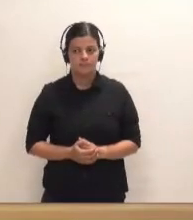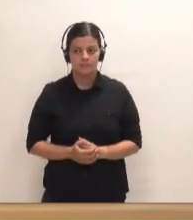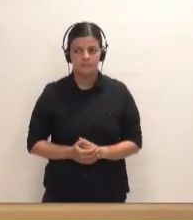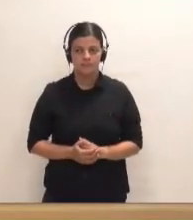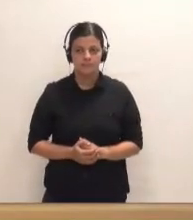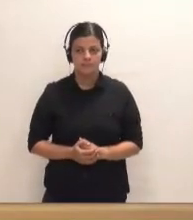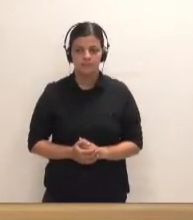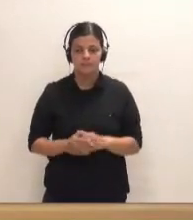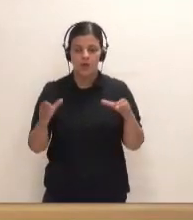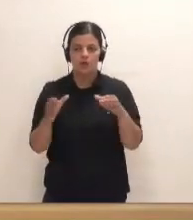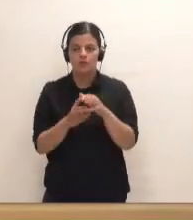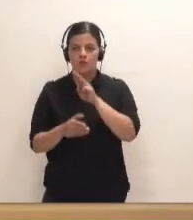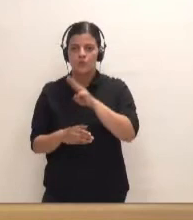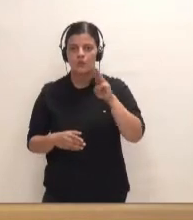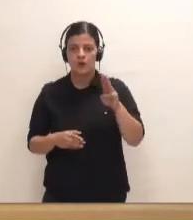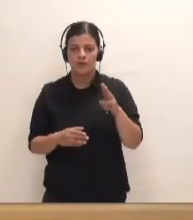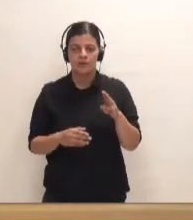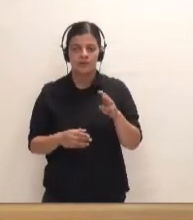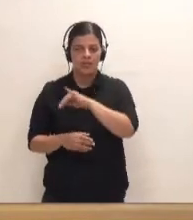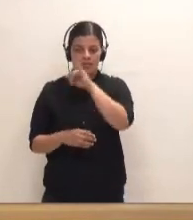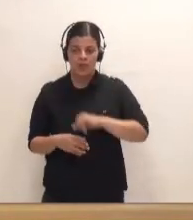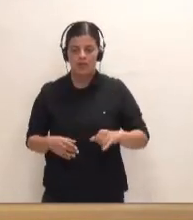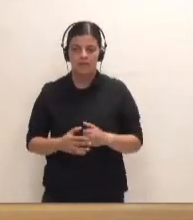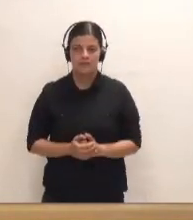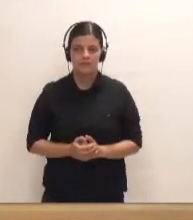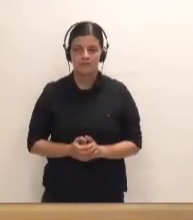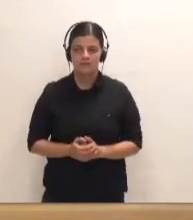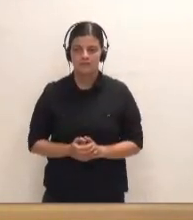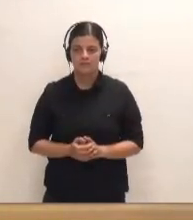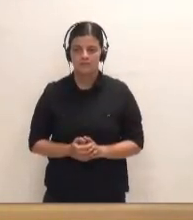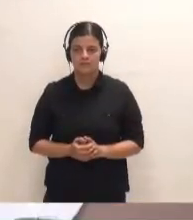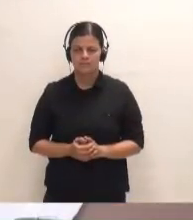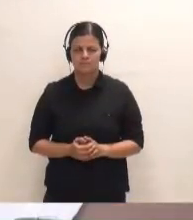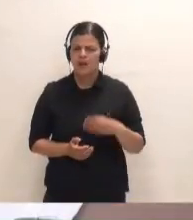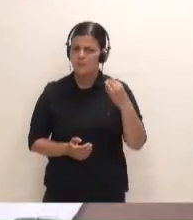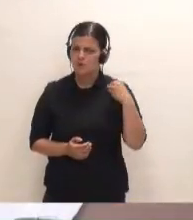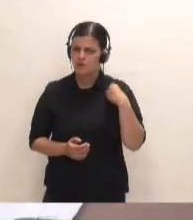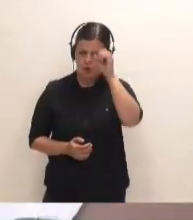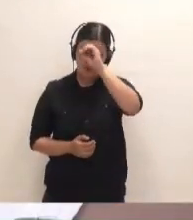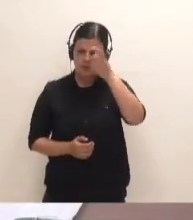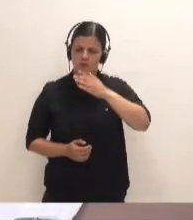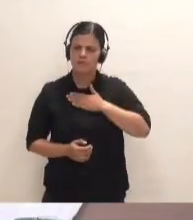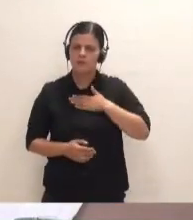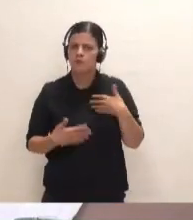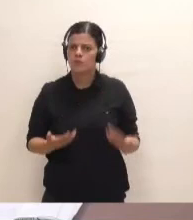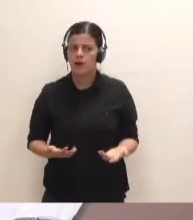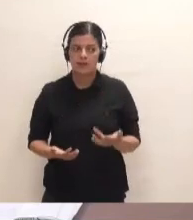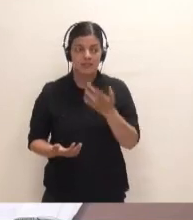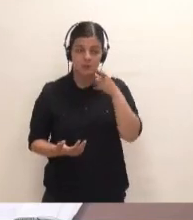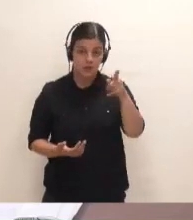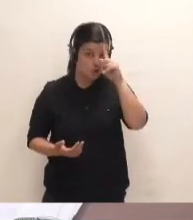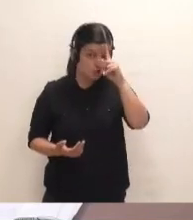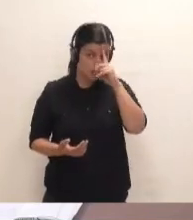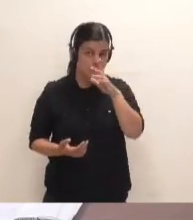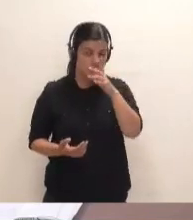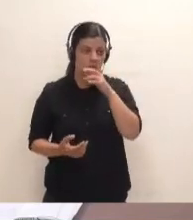Por el Grupo Popular, doña Saida. Me pregunté qué postura tenemos y, si no la sabe usted,